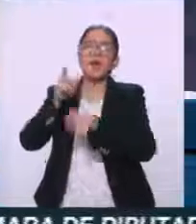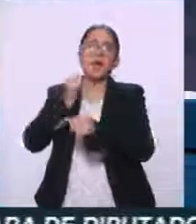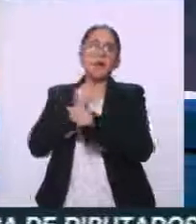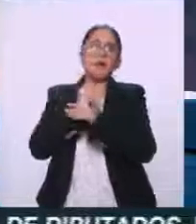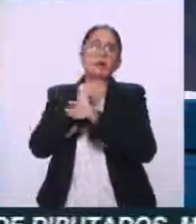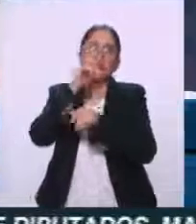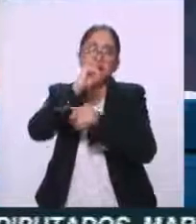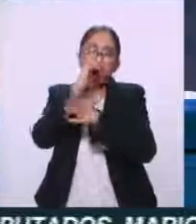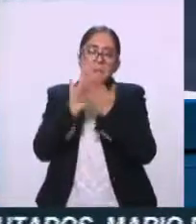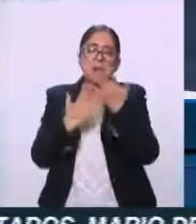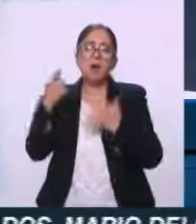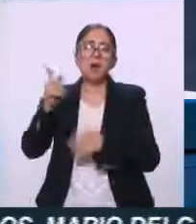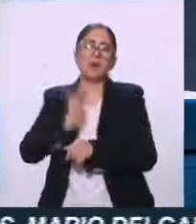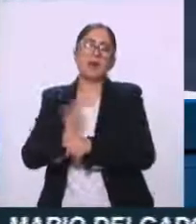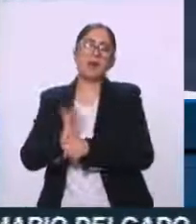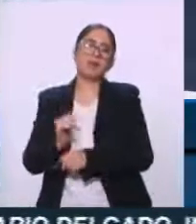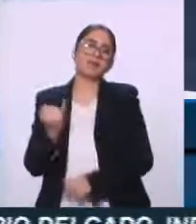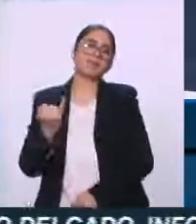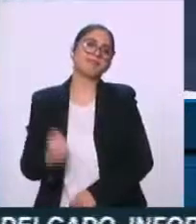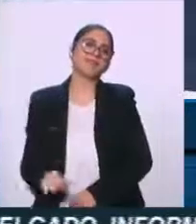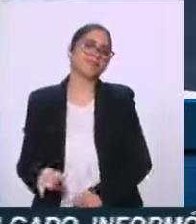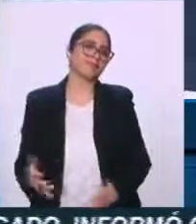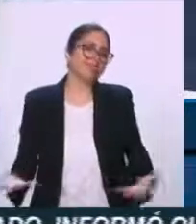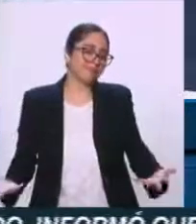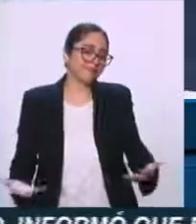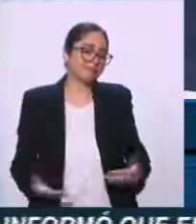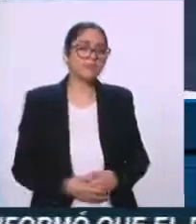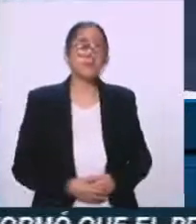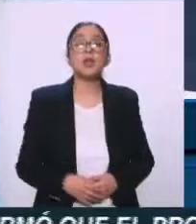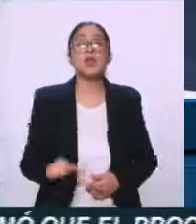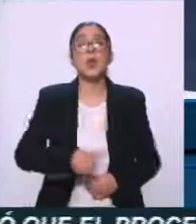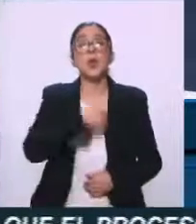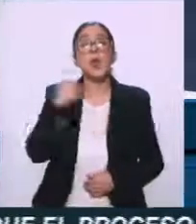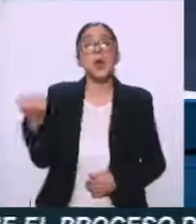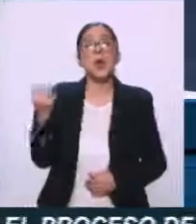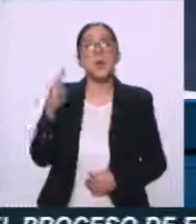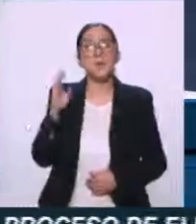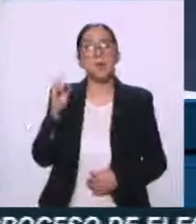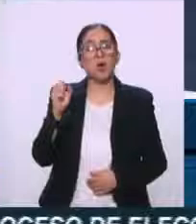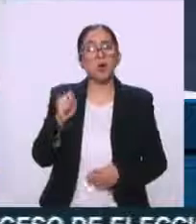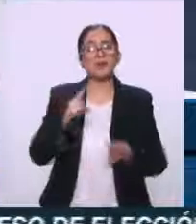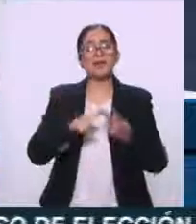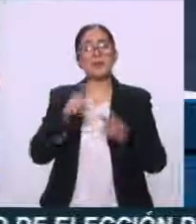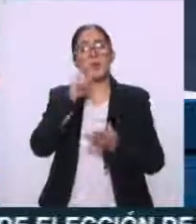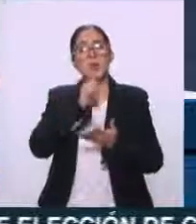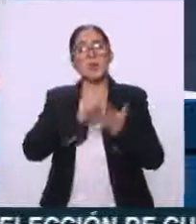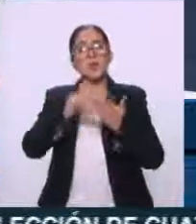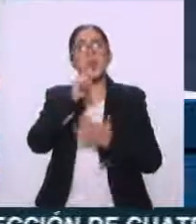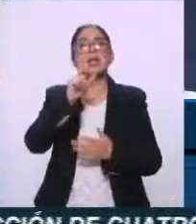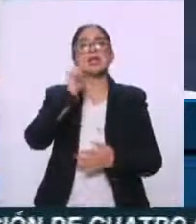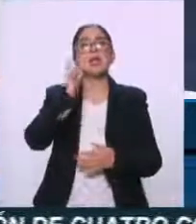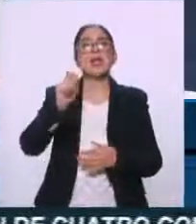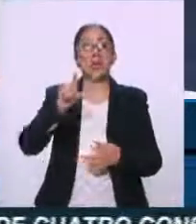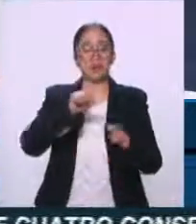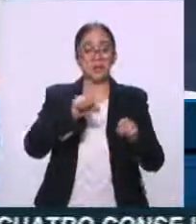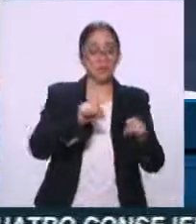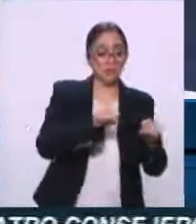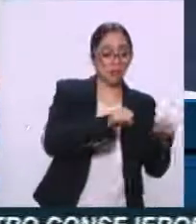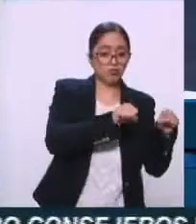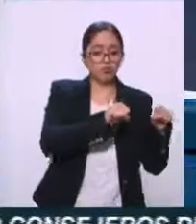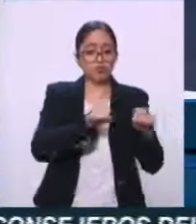usaron imágenes que no correspondían a la verdad, fueron varios bots y varias cuentas de Twitter después del sismo de esta semana, empezaron a publicar